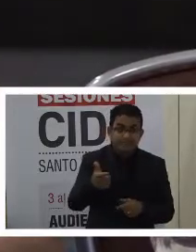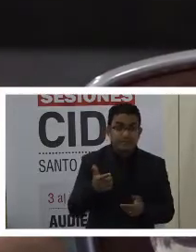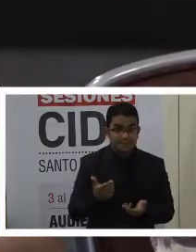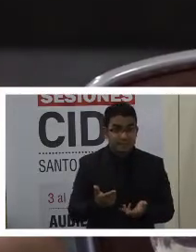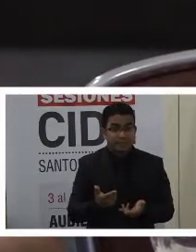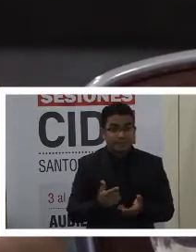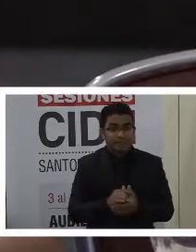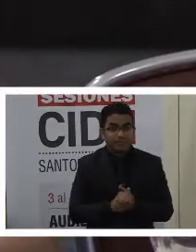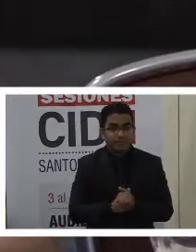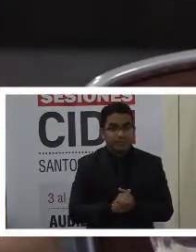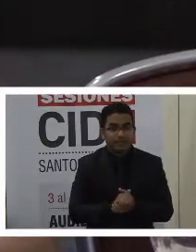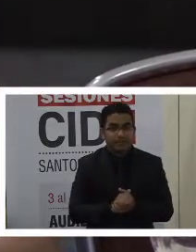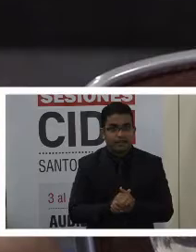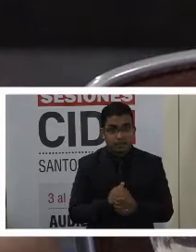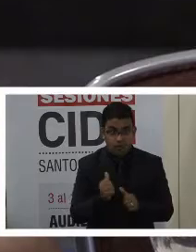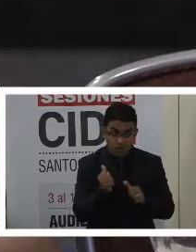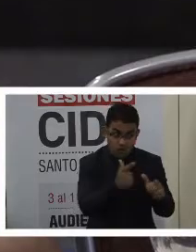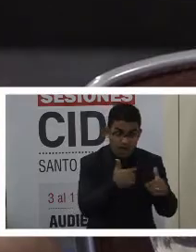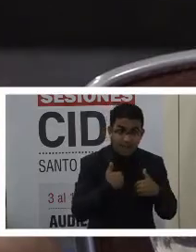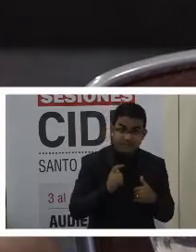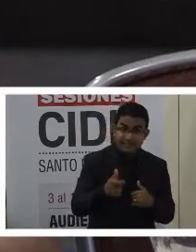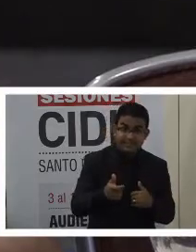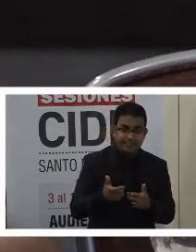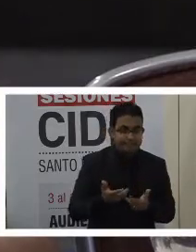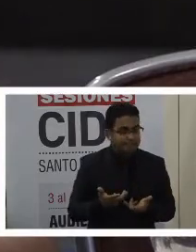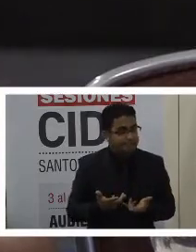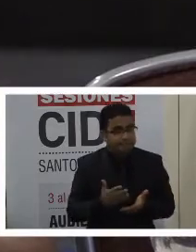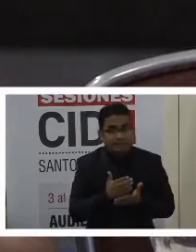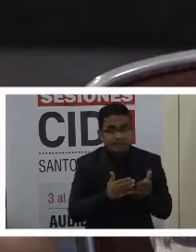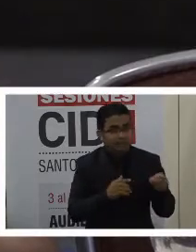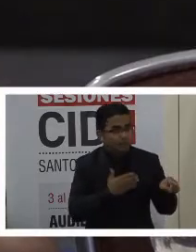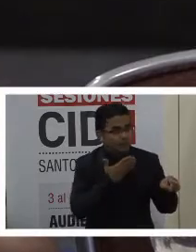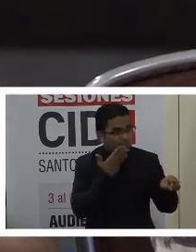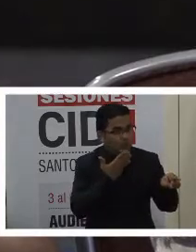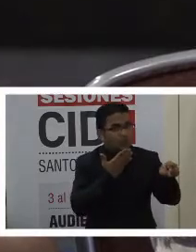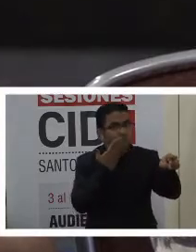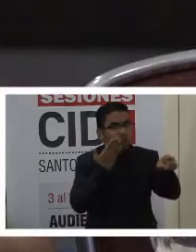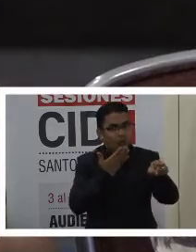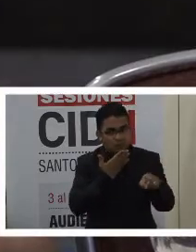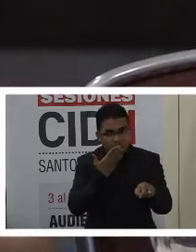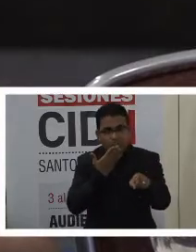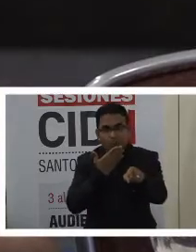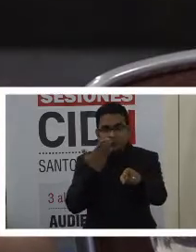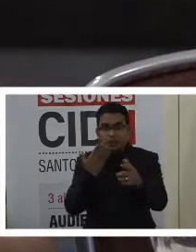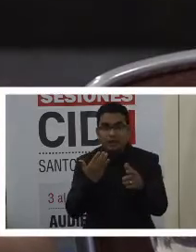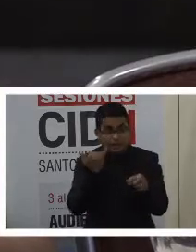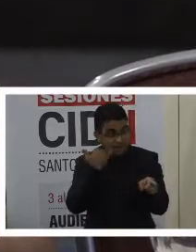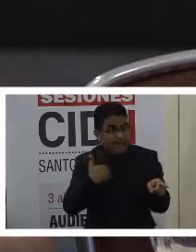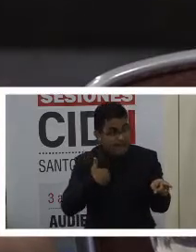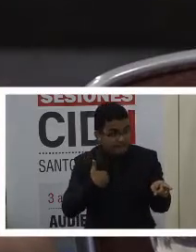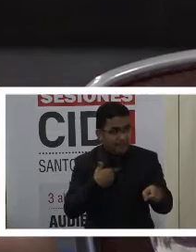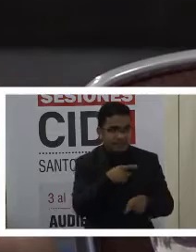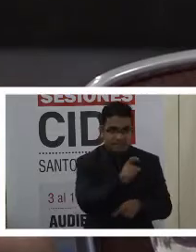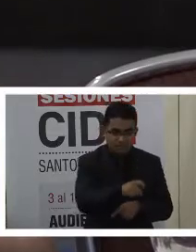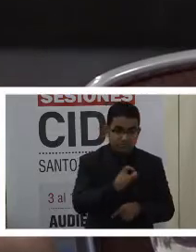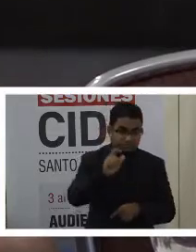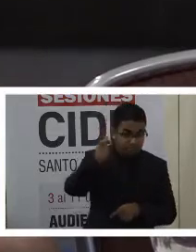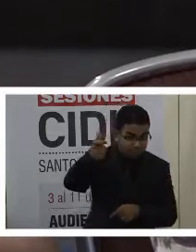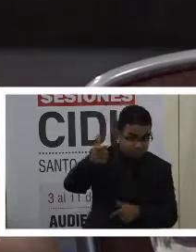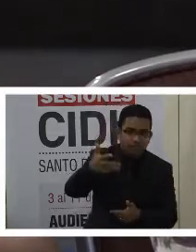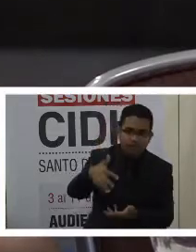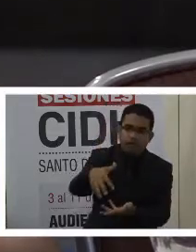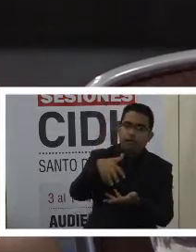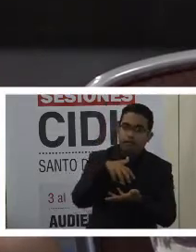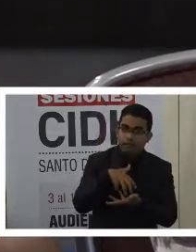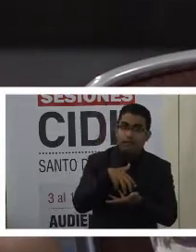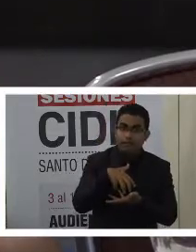el tema del carnet, no todo el mundo tiene carnet. Además, se ha establecido, como nosotros lo hemos